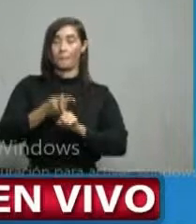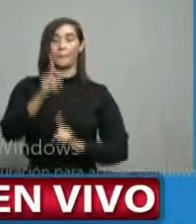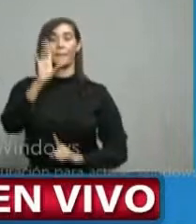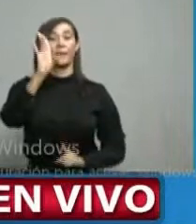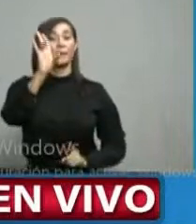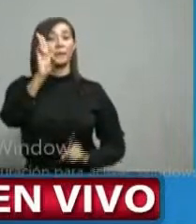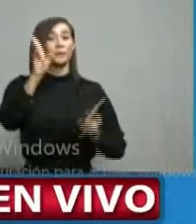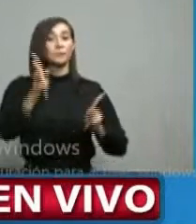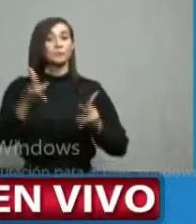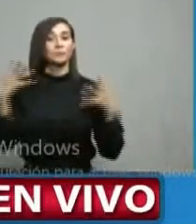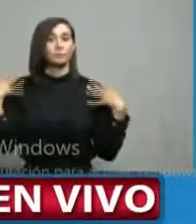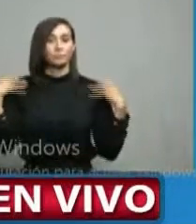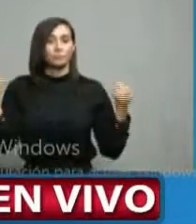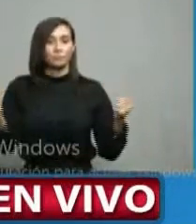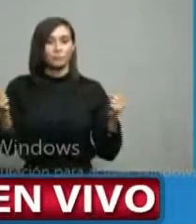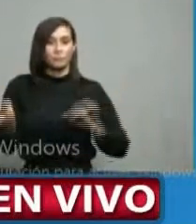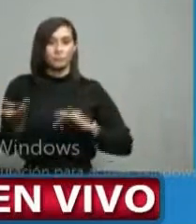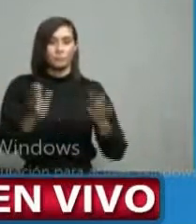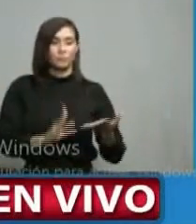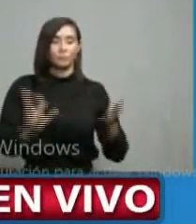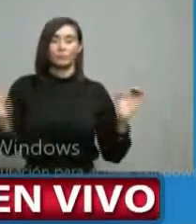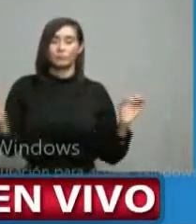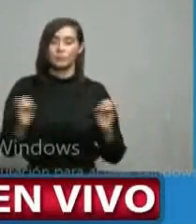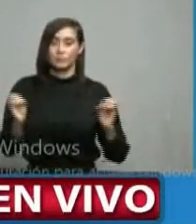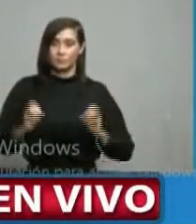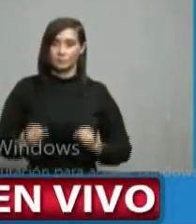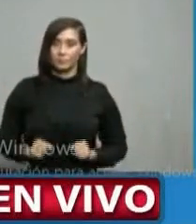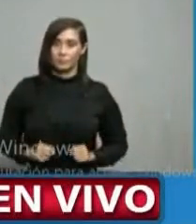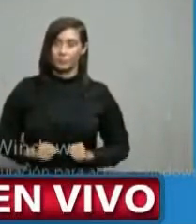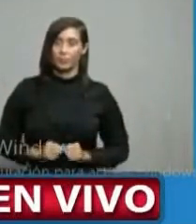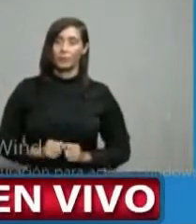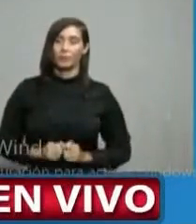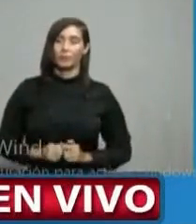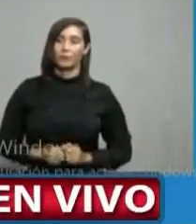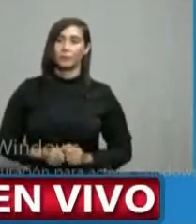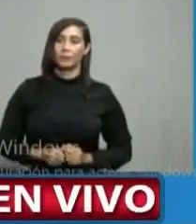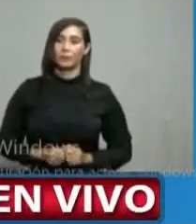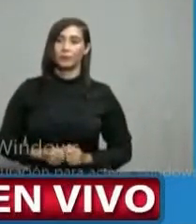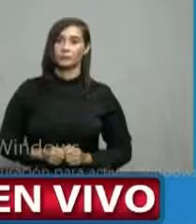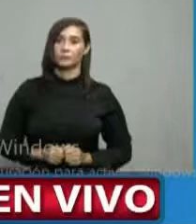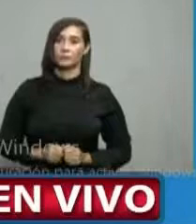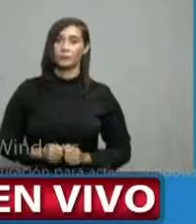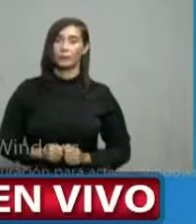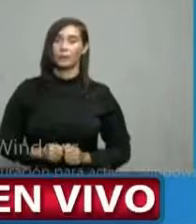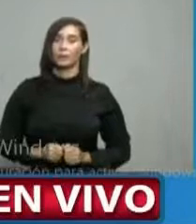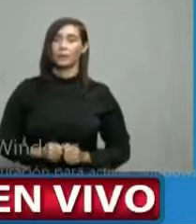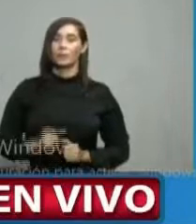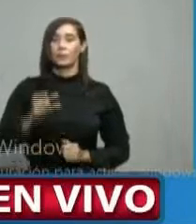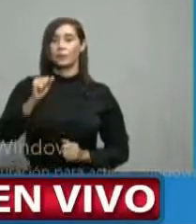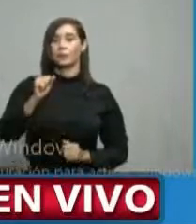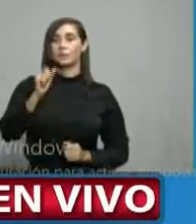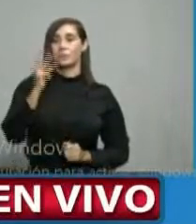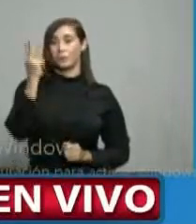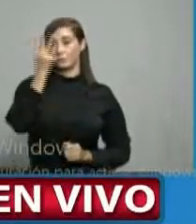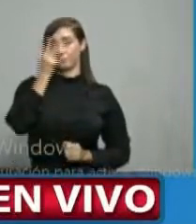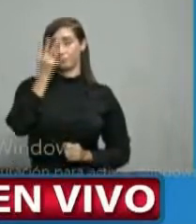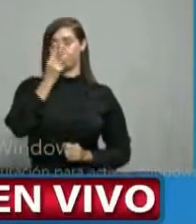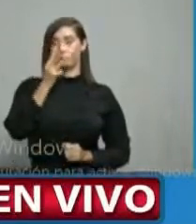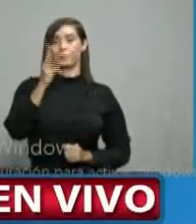7 recuperados, 0 fallecimientos. Espaillado, 1